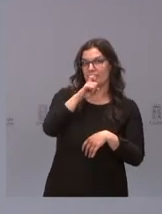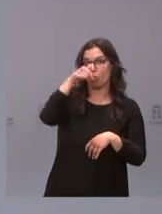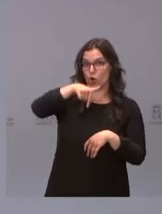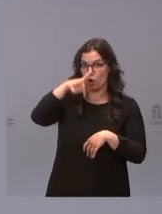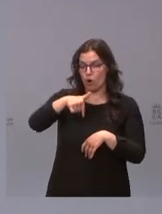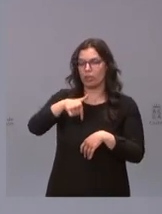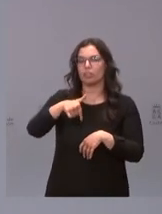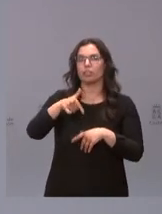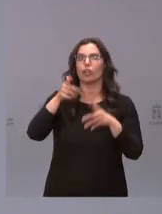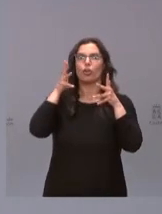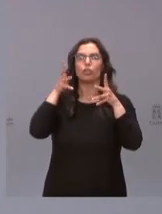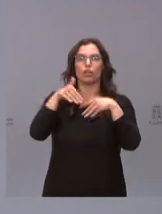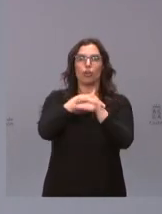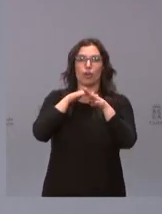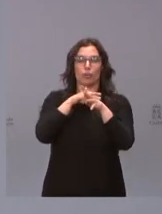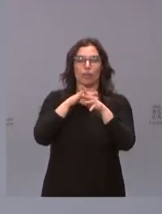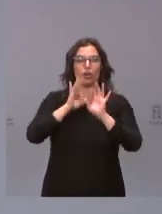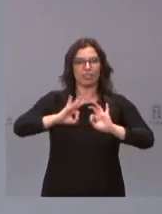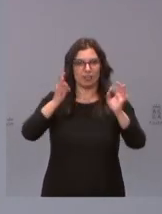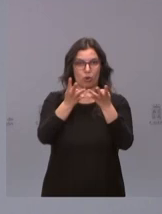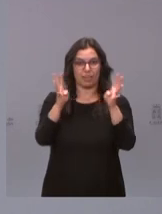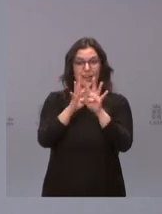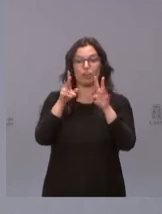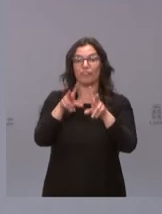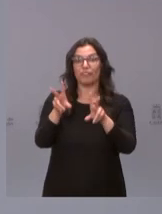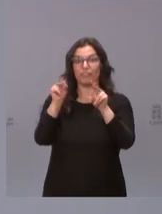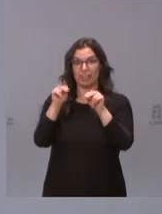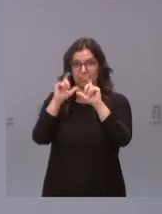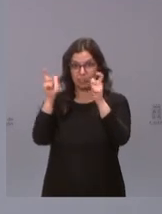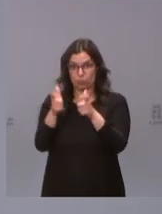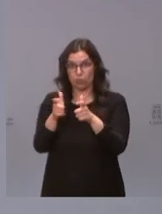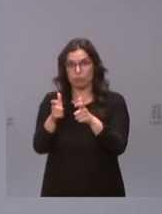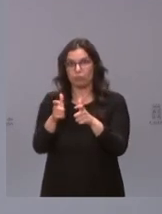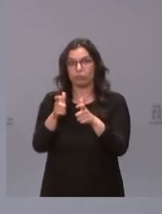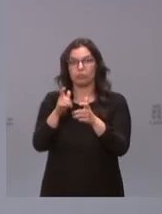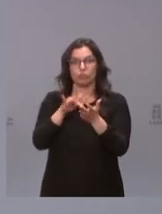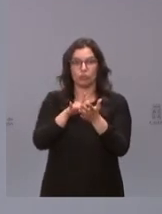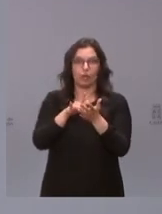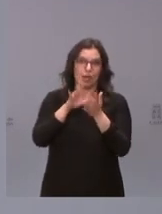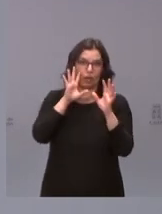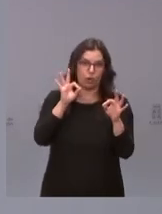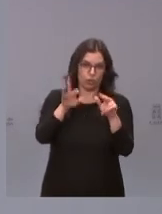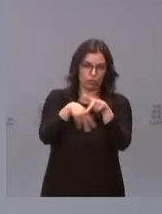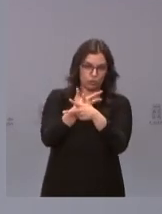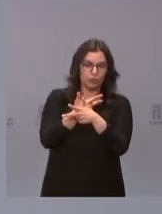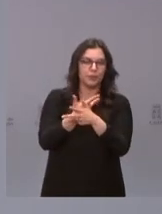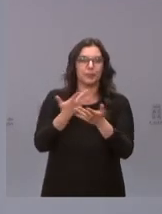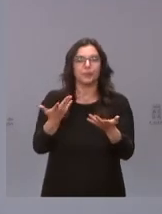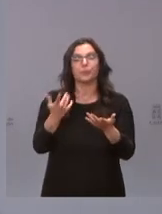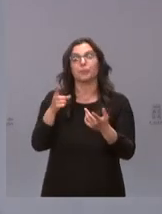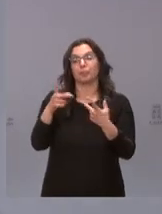una vez que se celebre el consejo de gobierno extraordinario lógicamente se celebrará por medios telemáticos